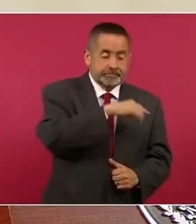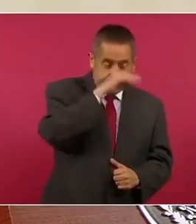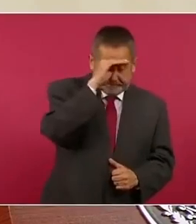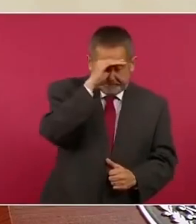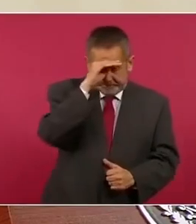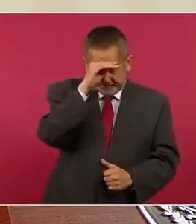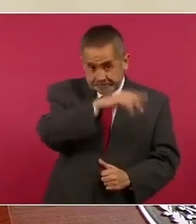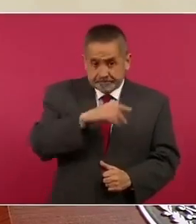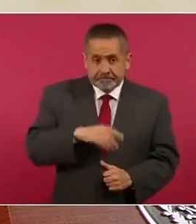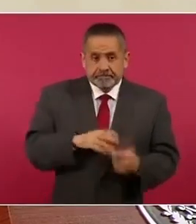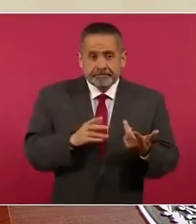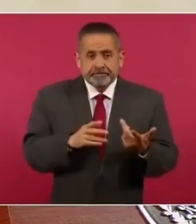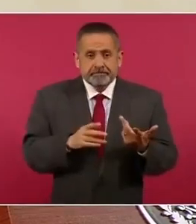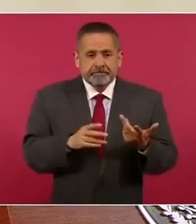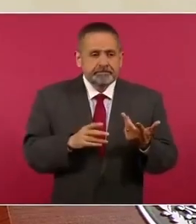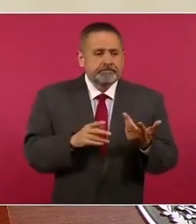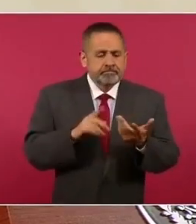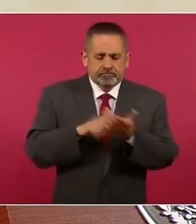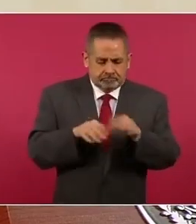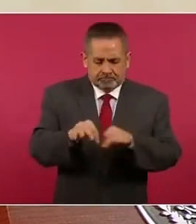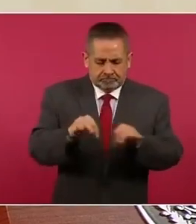el trabajo no la conciencia